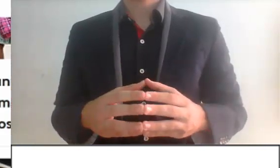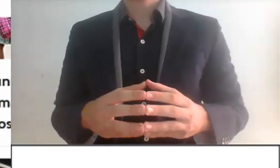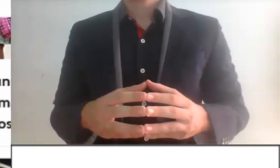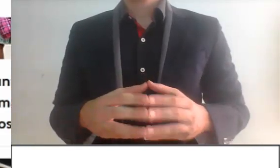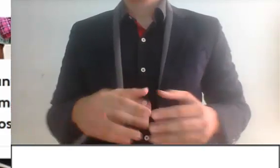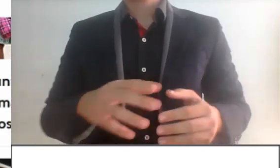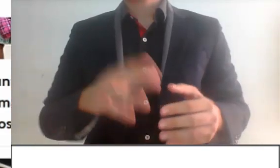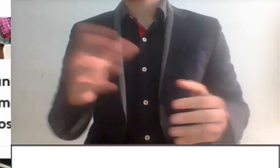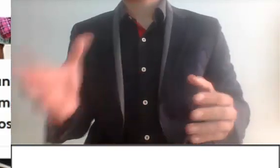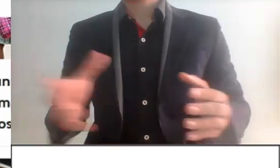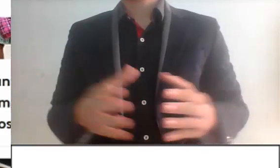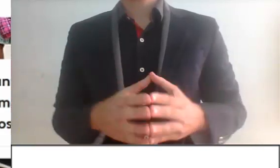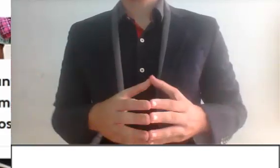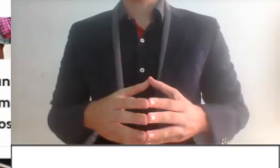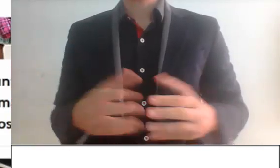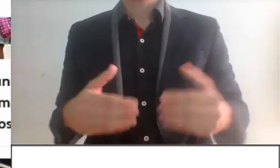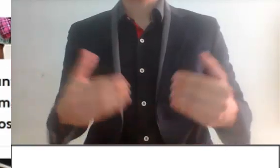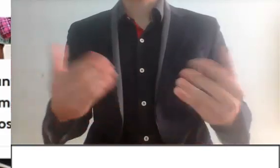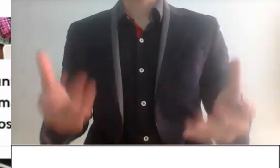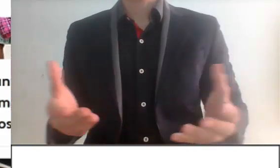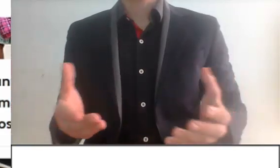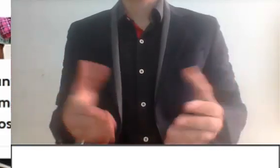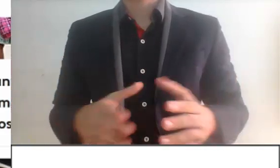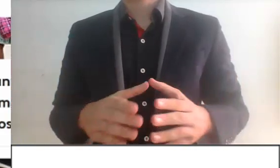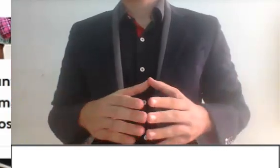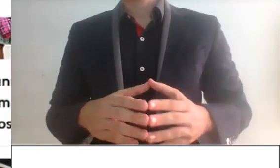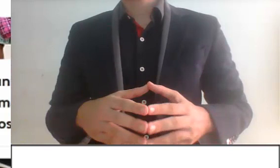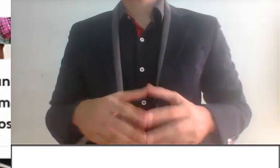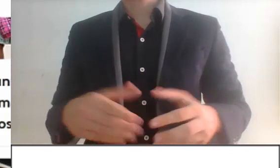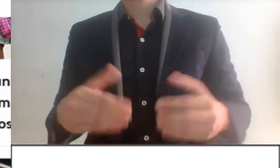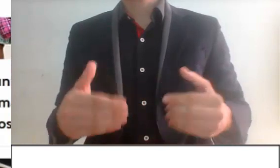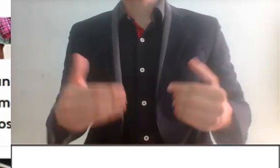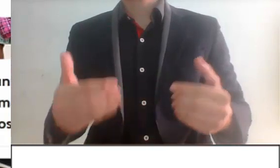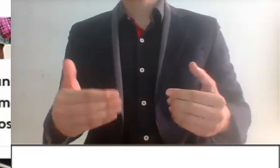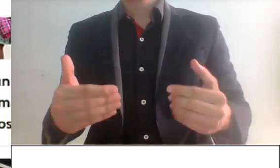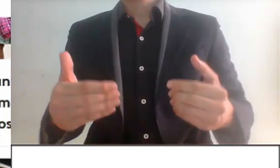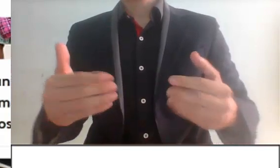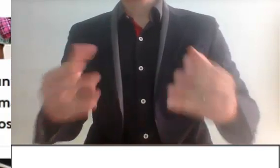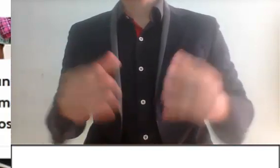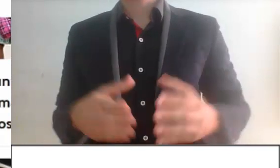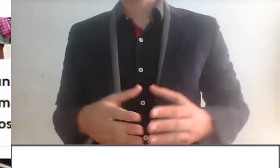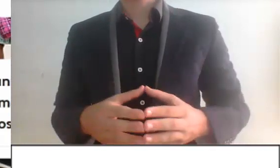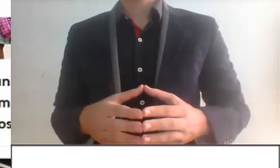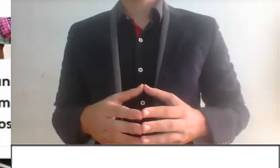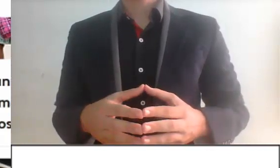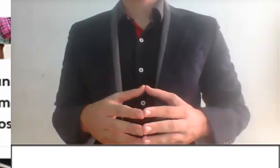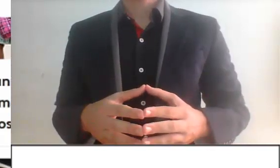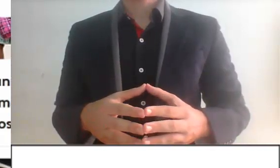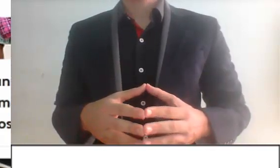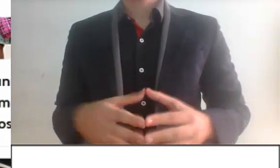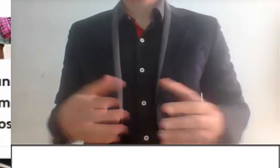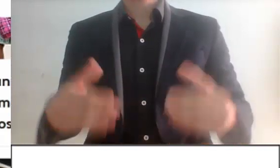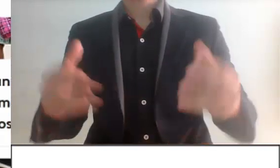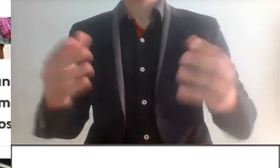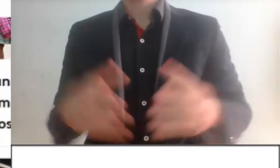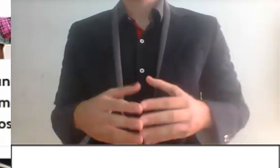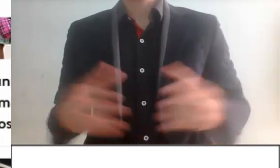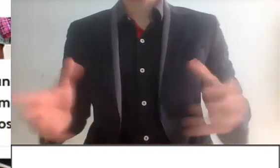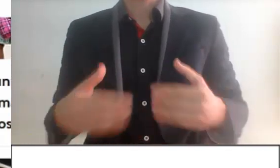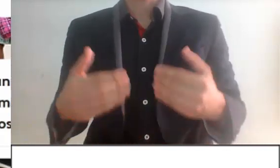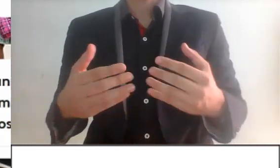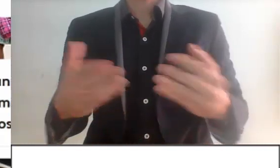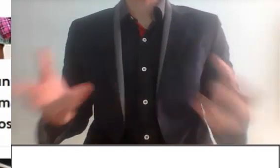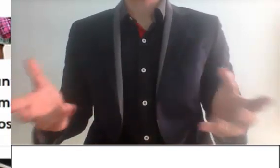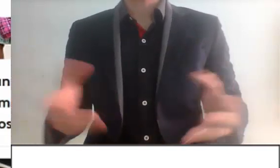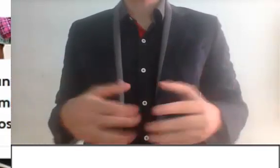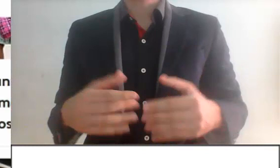estadounidenses por no tener un país que sea comunista o socialista. Es que el hecho que alguien me venga a decir México se está transformando en un comunismo y un socialismo.